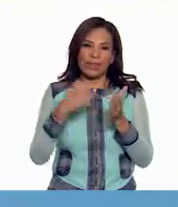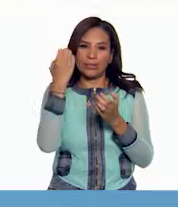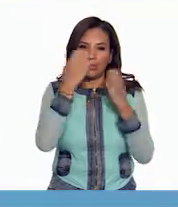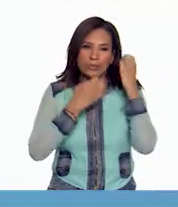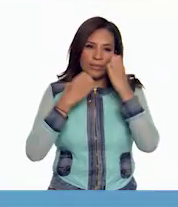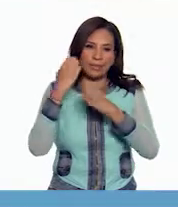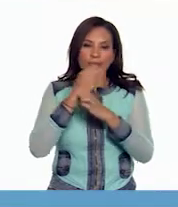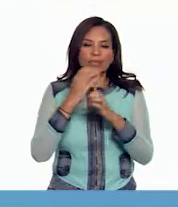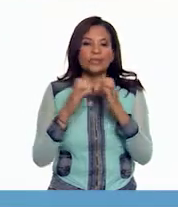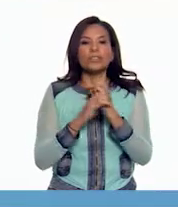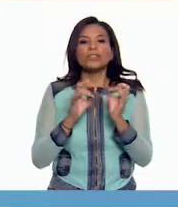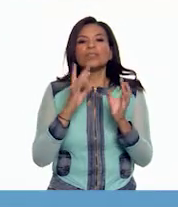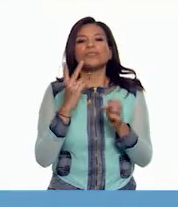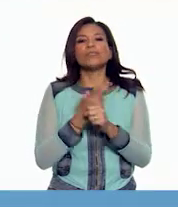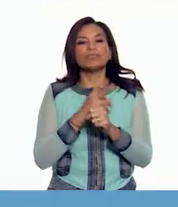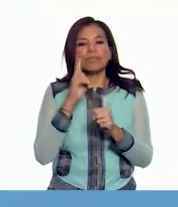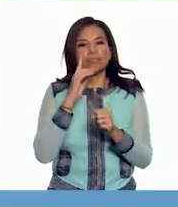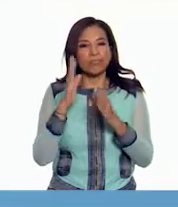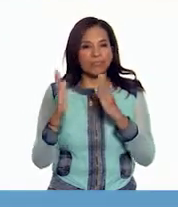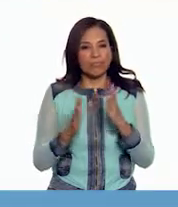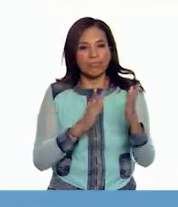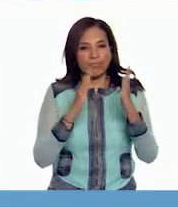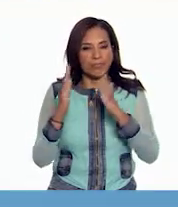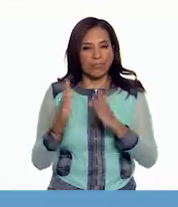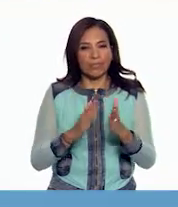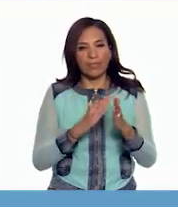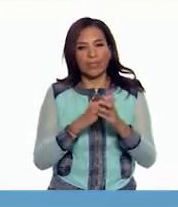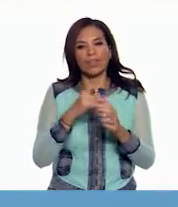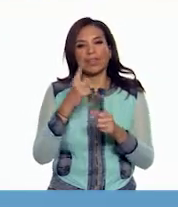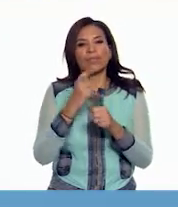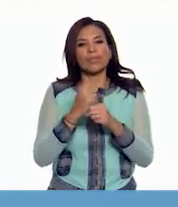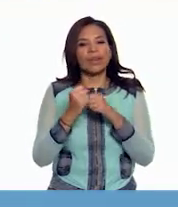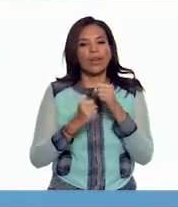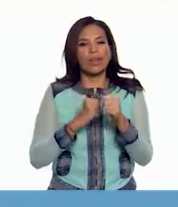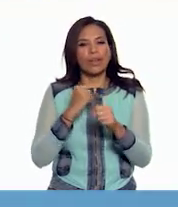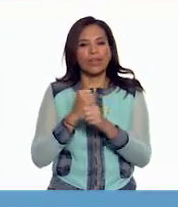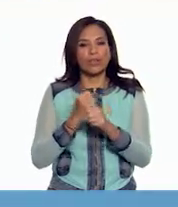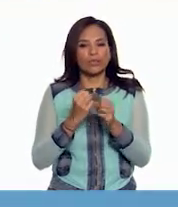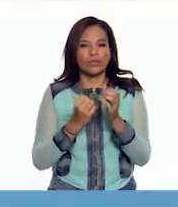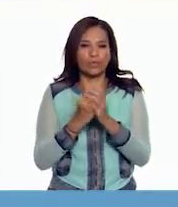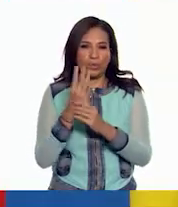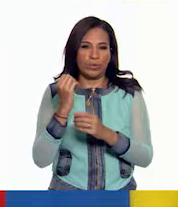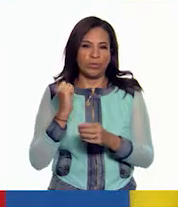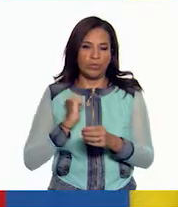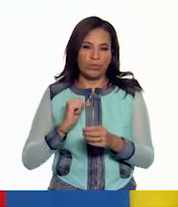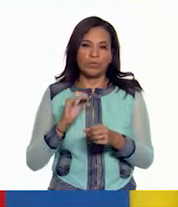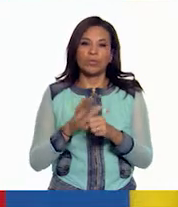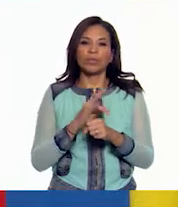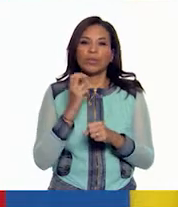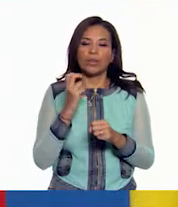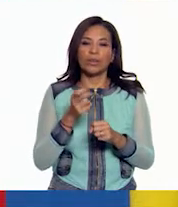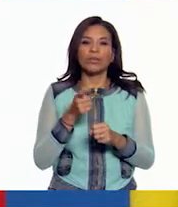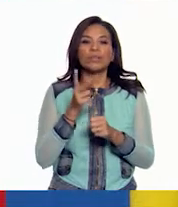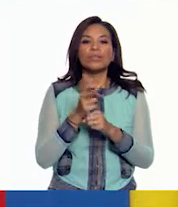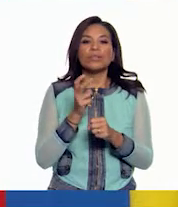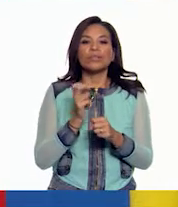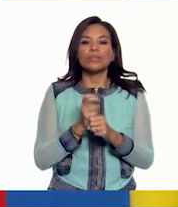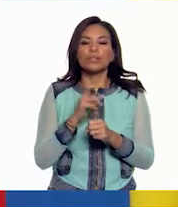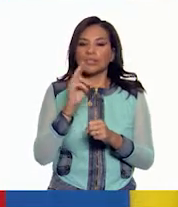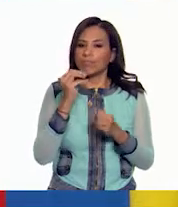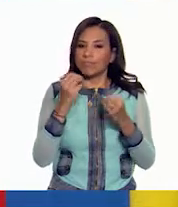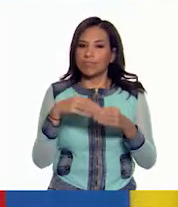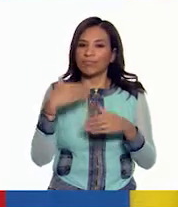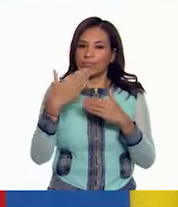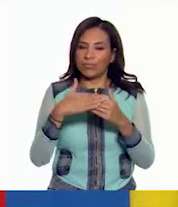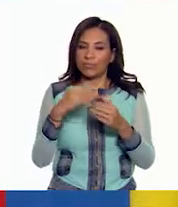algunos acontecimientos que fueron marcando su curso durante las primeras décadas del nuevo milenio. Por ello, los invitamos a que no se